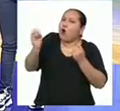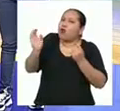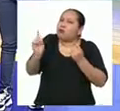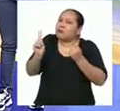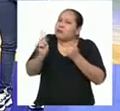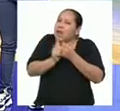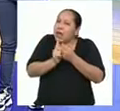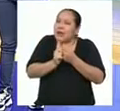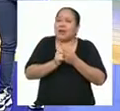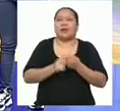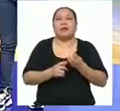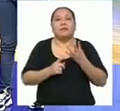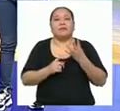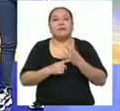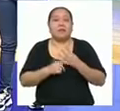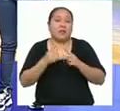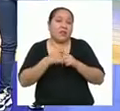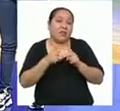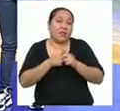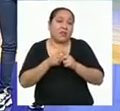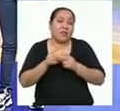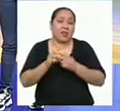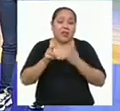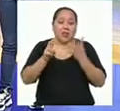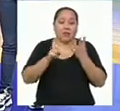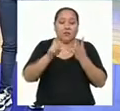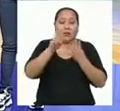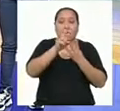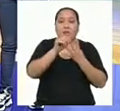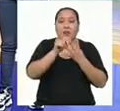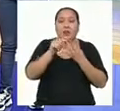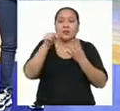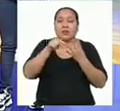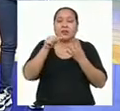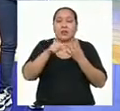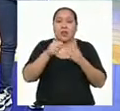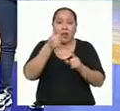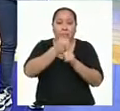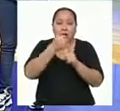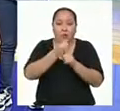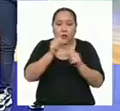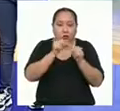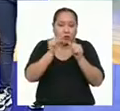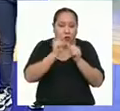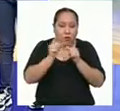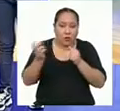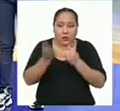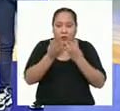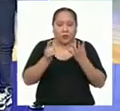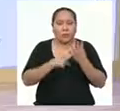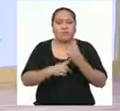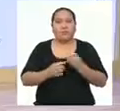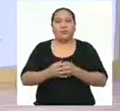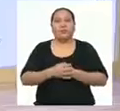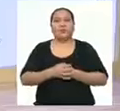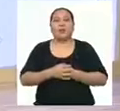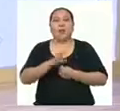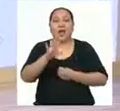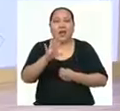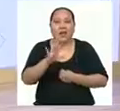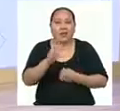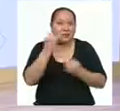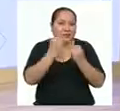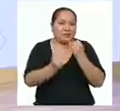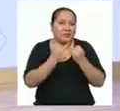con respecto a la media, que a diferencia de la varianza, se mide en las mismas unidades que los datos. ¡Ah!